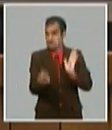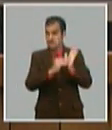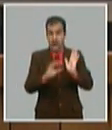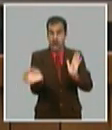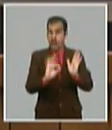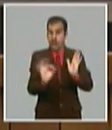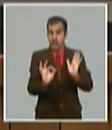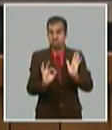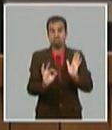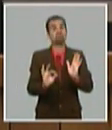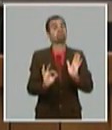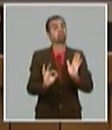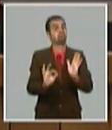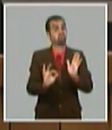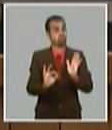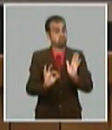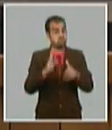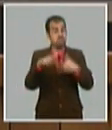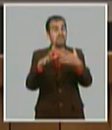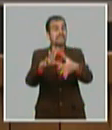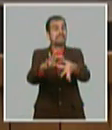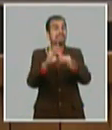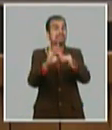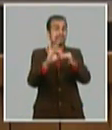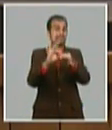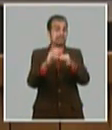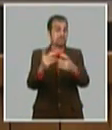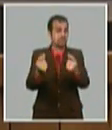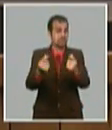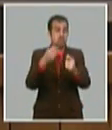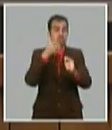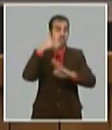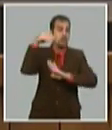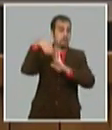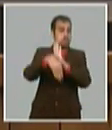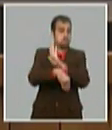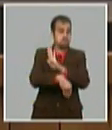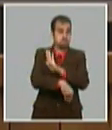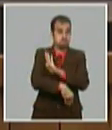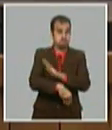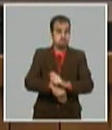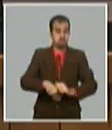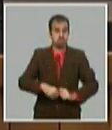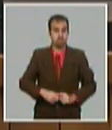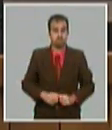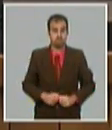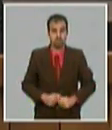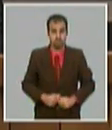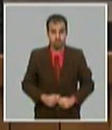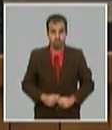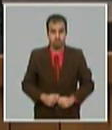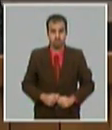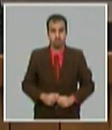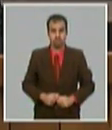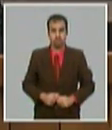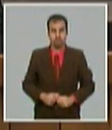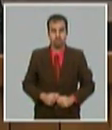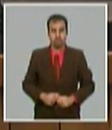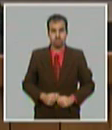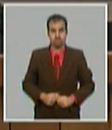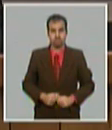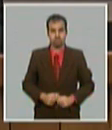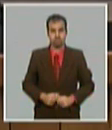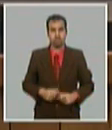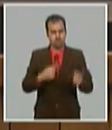situación sería aún más compleja en este contexto vale que nos preguntemos